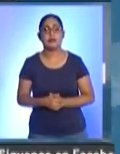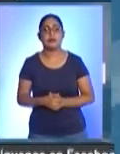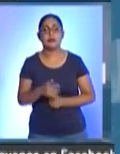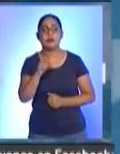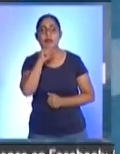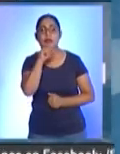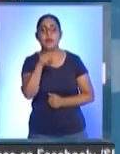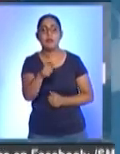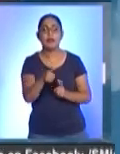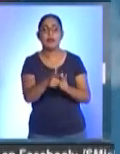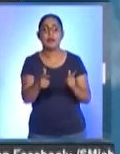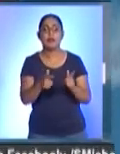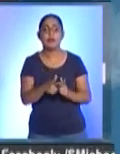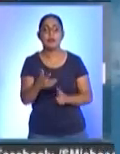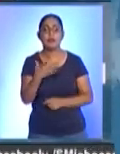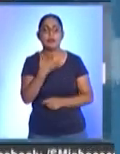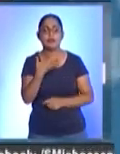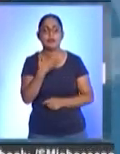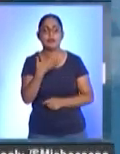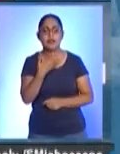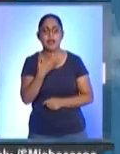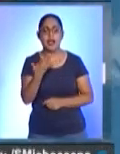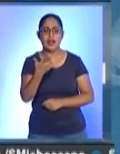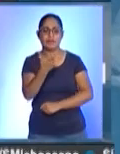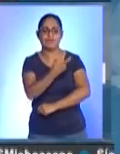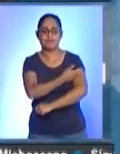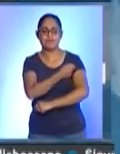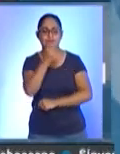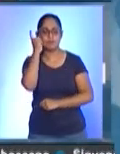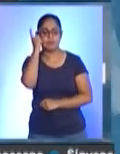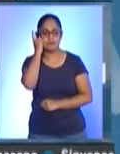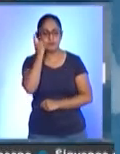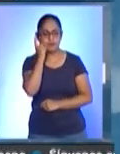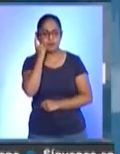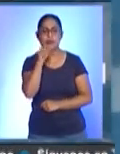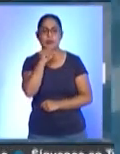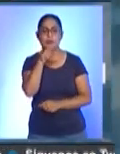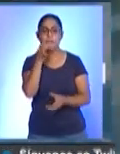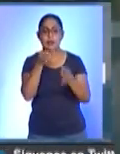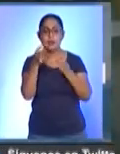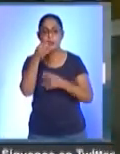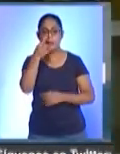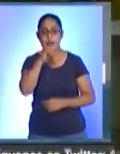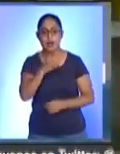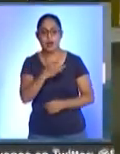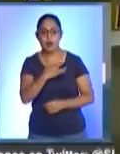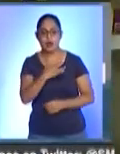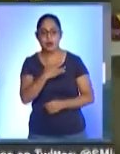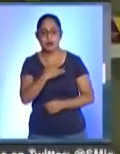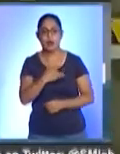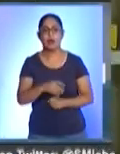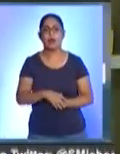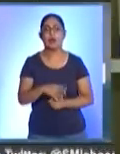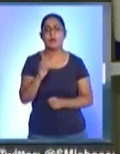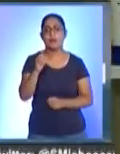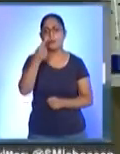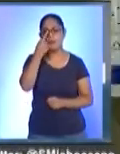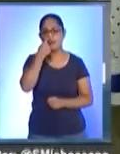por mencionar de los grupos, están los anestésicos, medicamentos para cardiología, para enfermedades crónicas, para